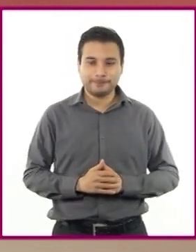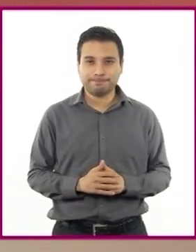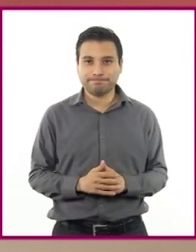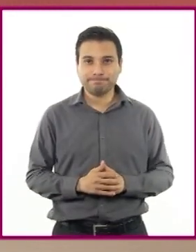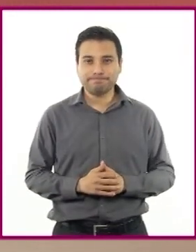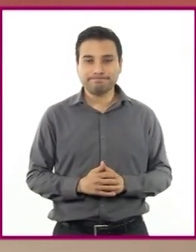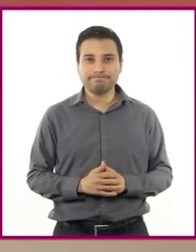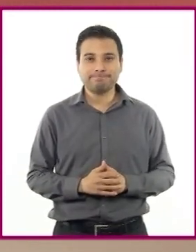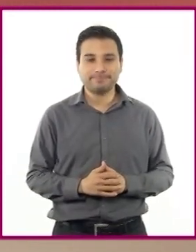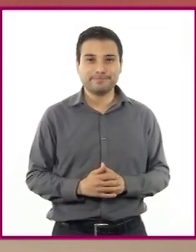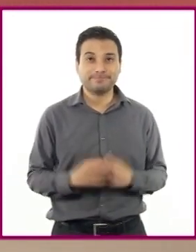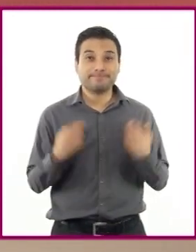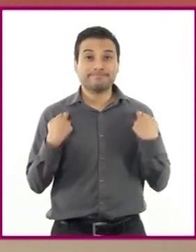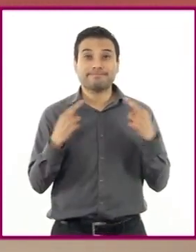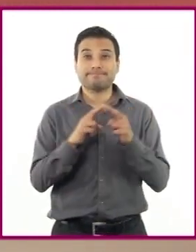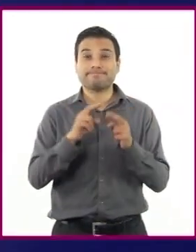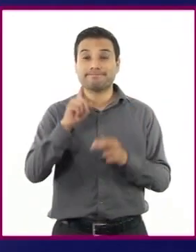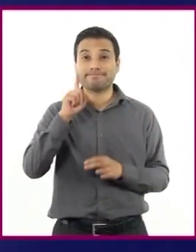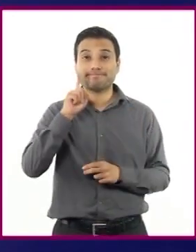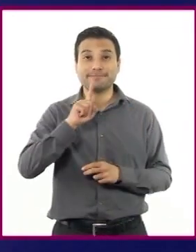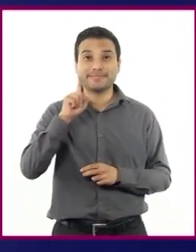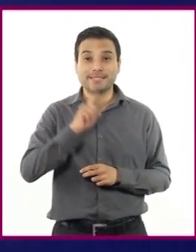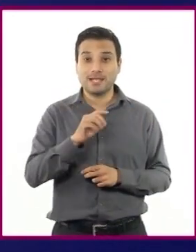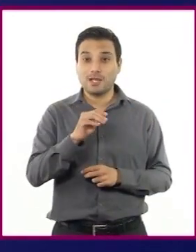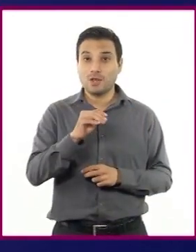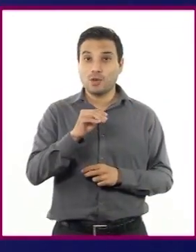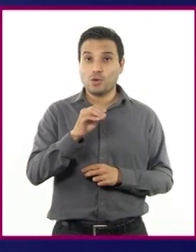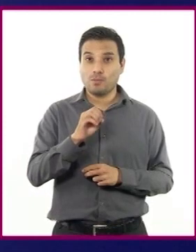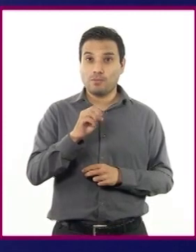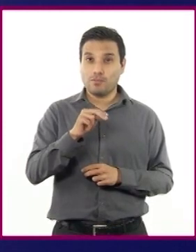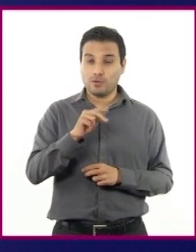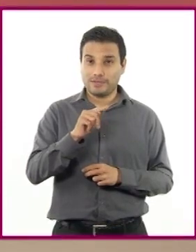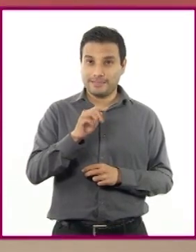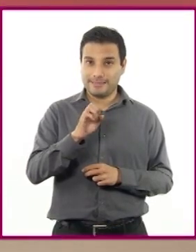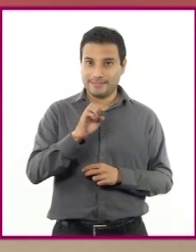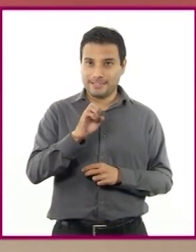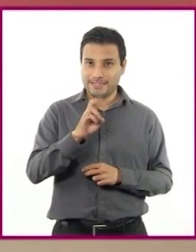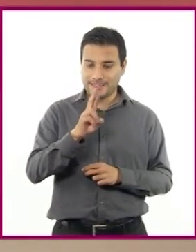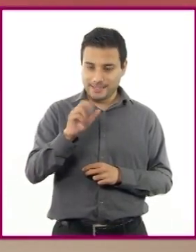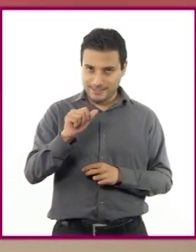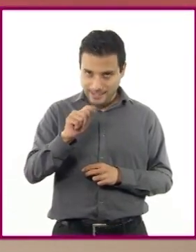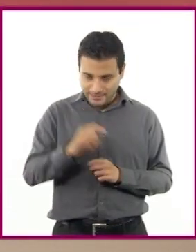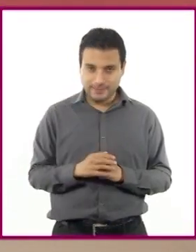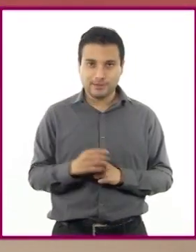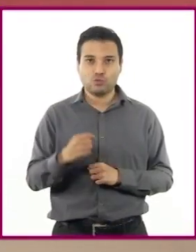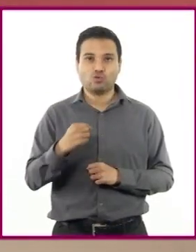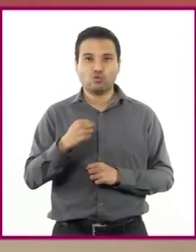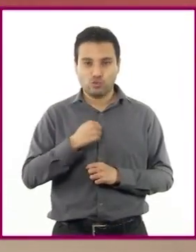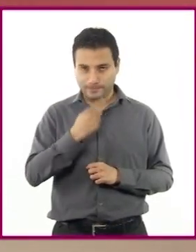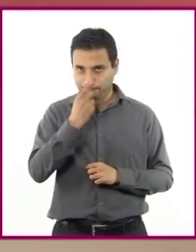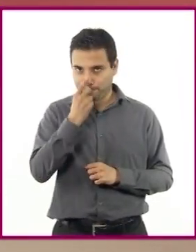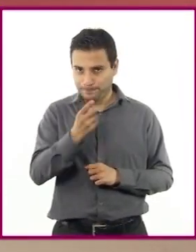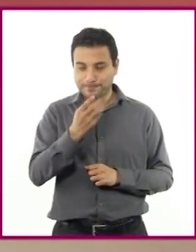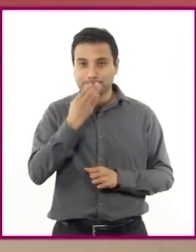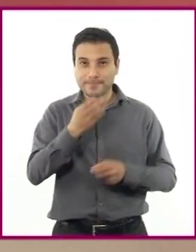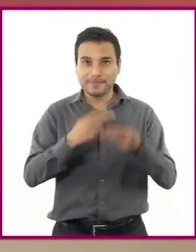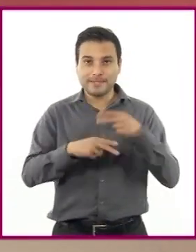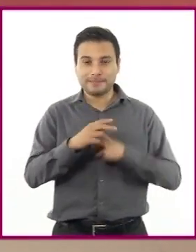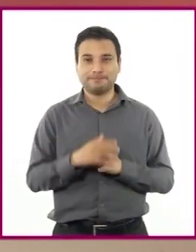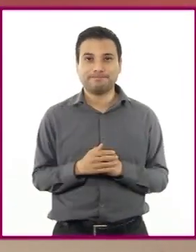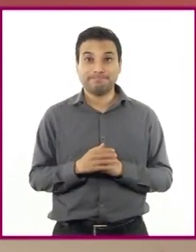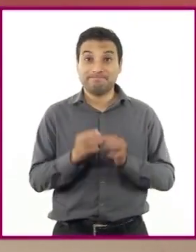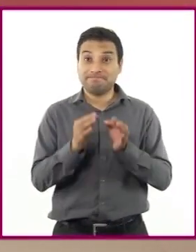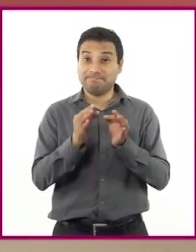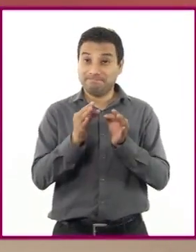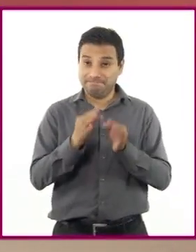La profesora Montserrat Pérez Velázquez y yo les damos la bienvenida. Antes de iniciar este programa es muy